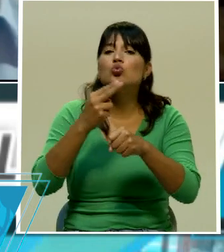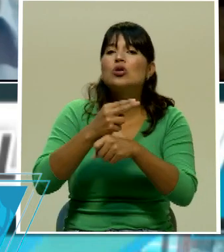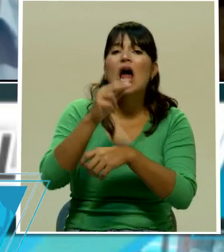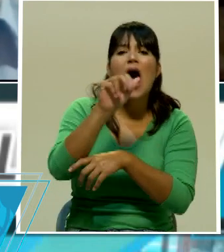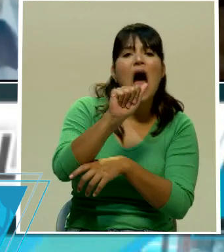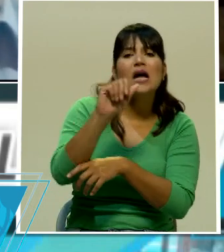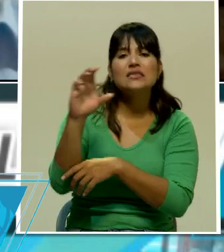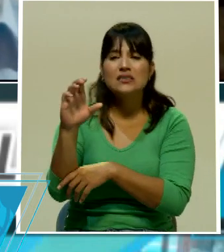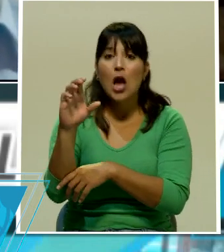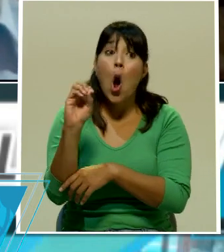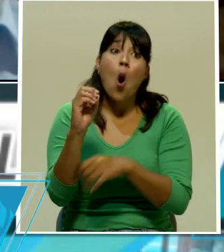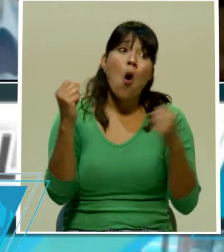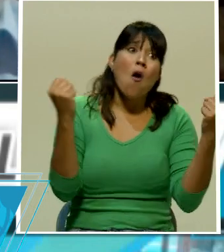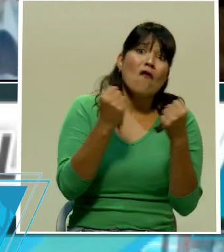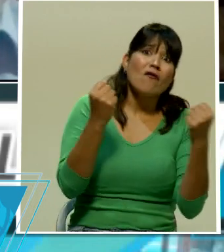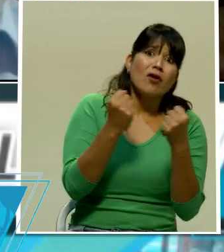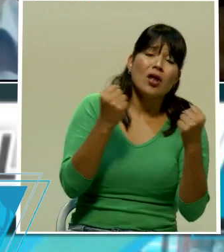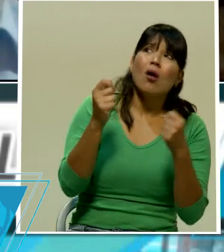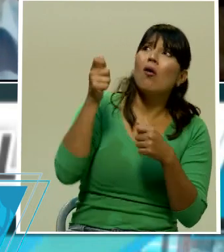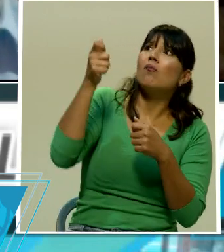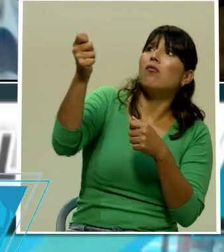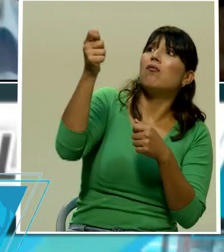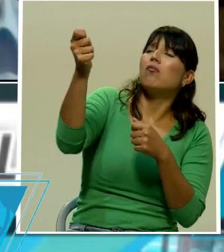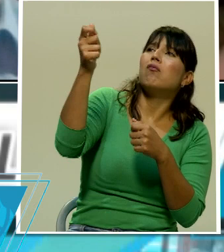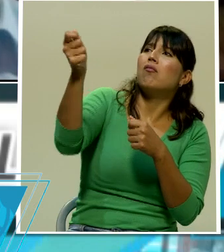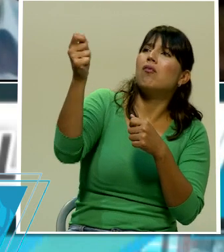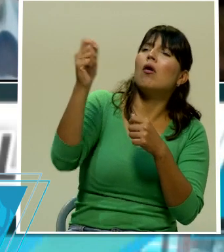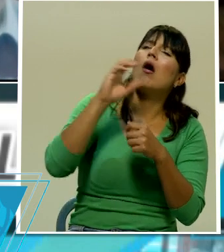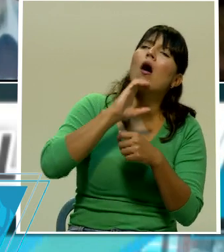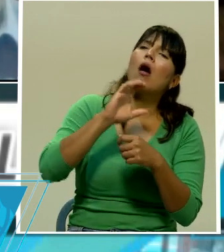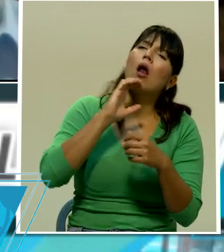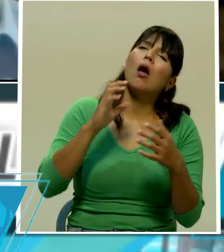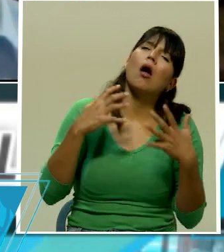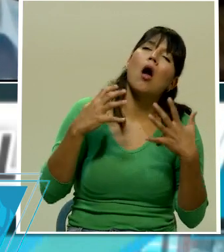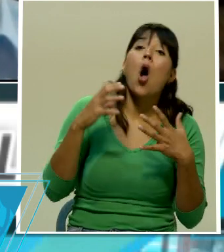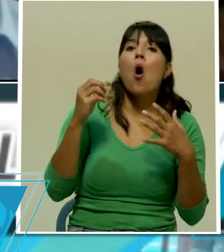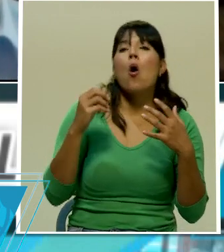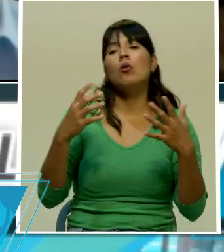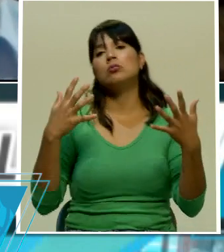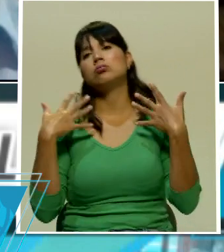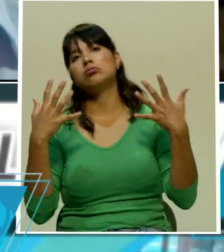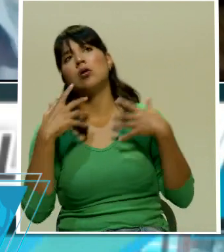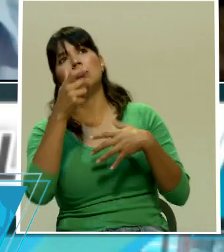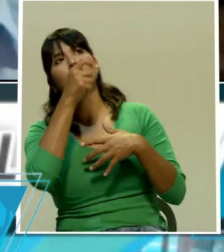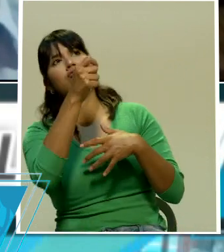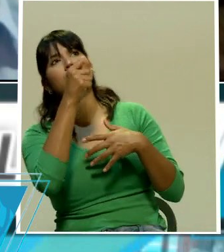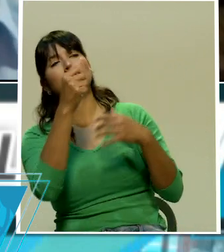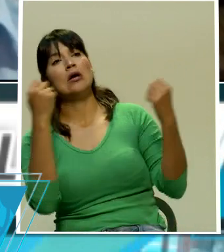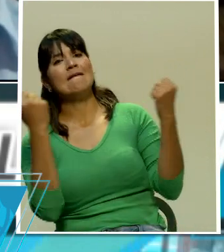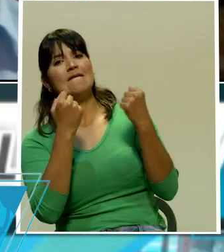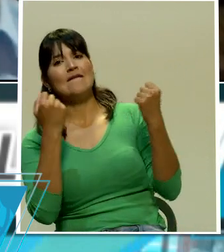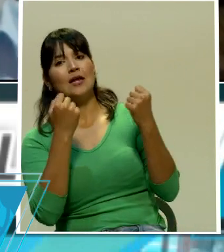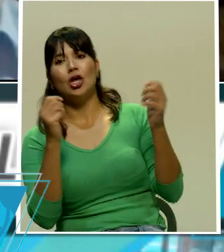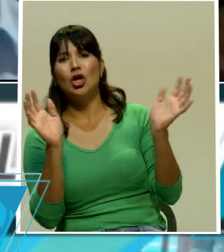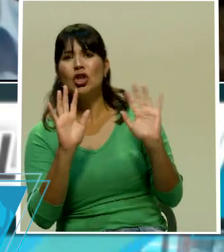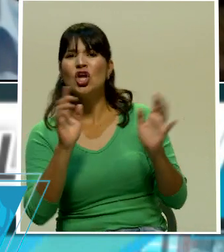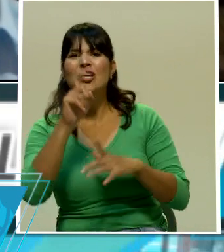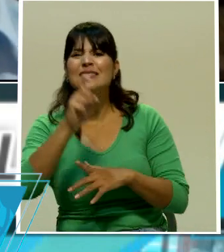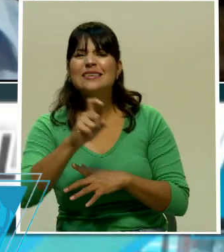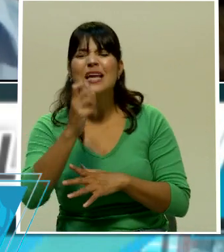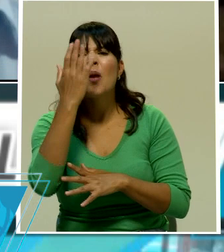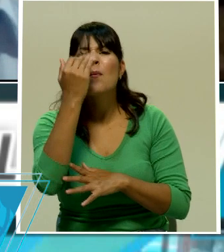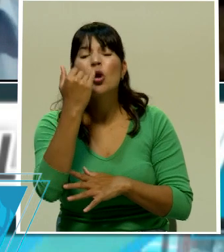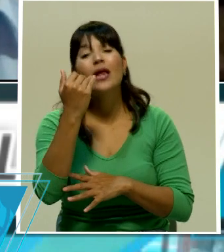uno de los contaminantes más grandes producto que provocan el cambio climático es un tema que la ciudadanía tiene que